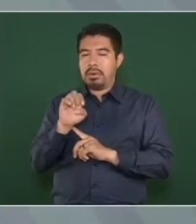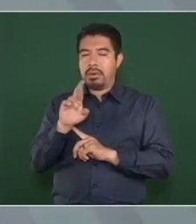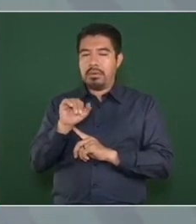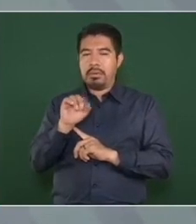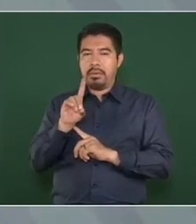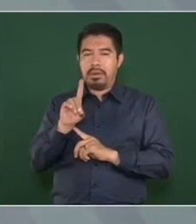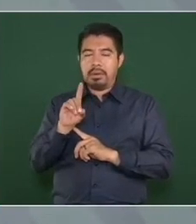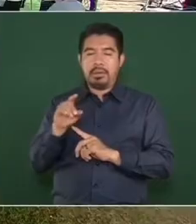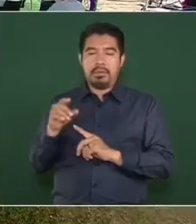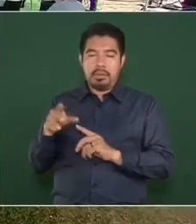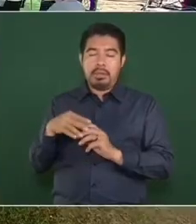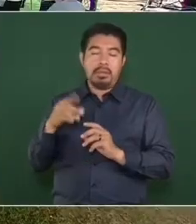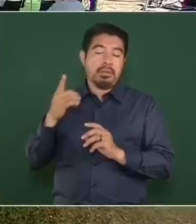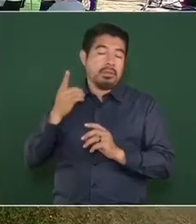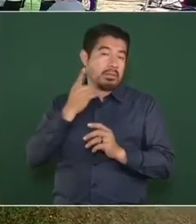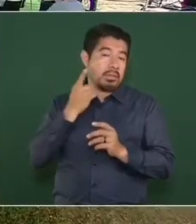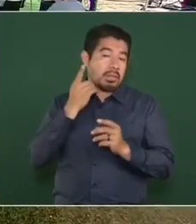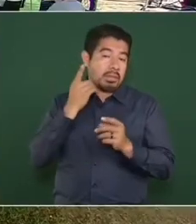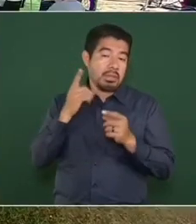legislador,